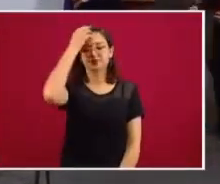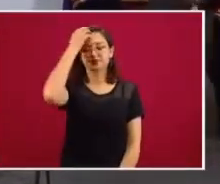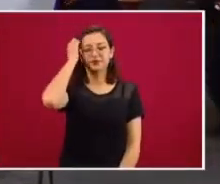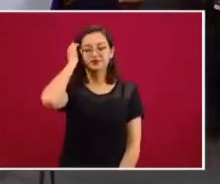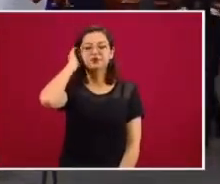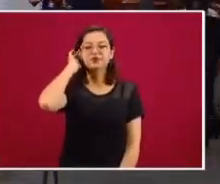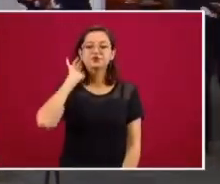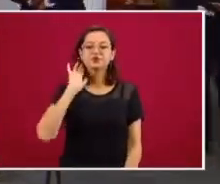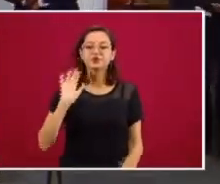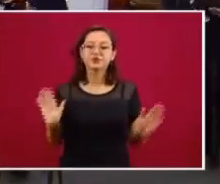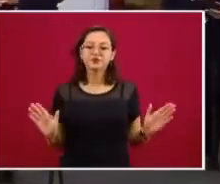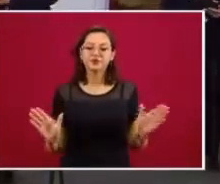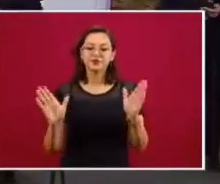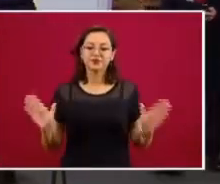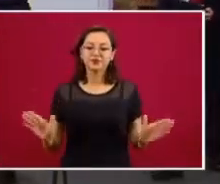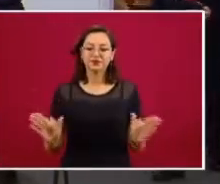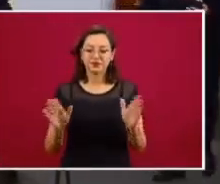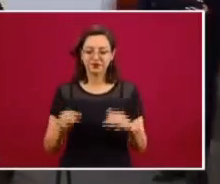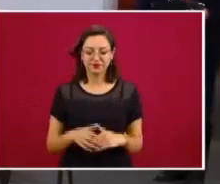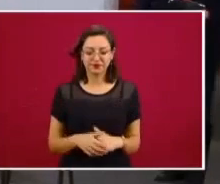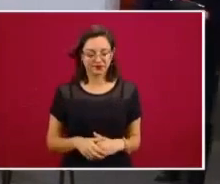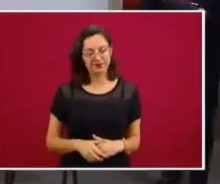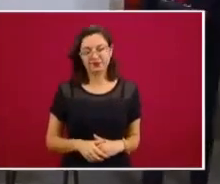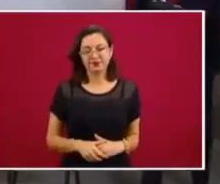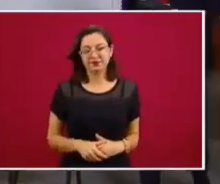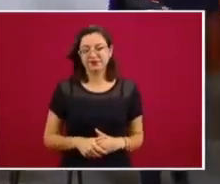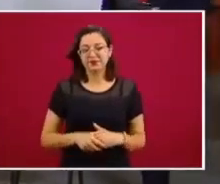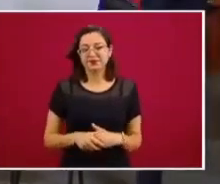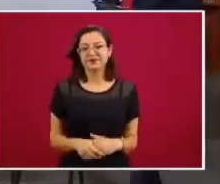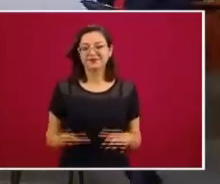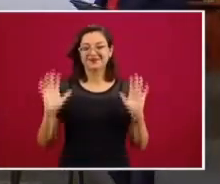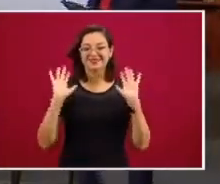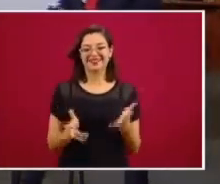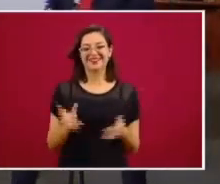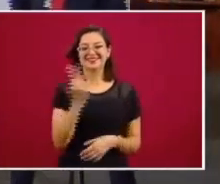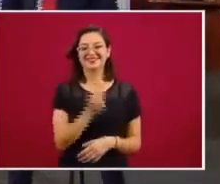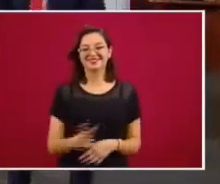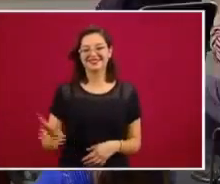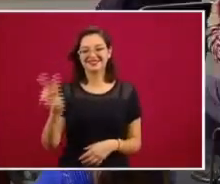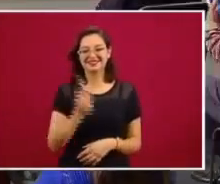ánimo, ya es viernes.